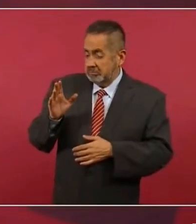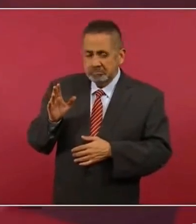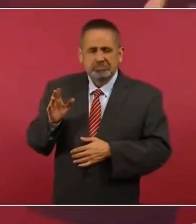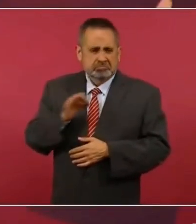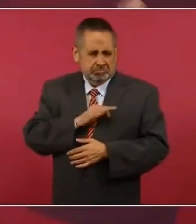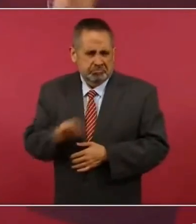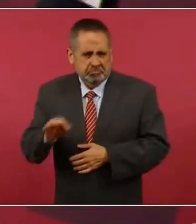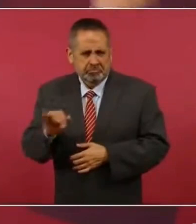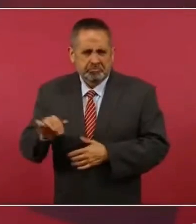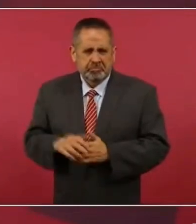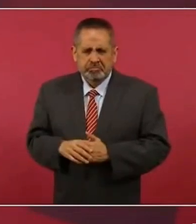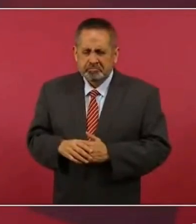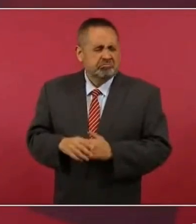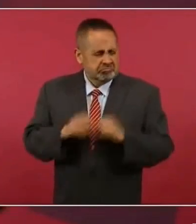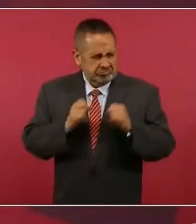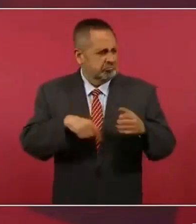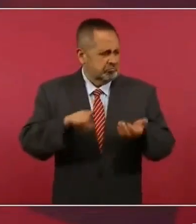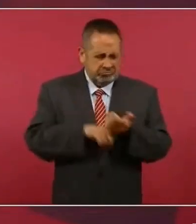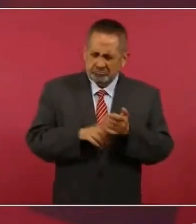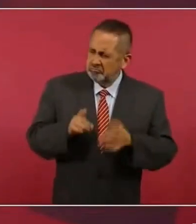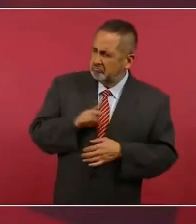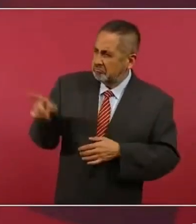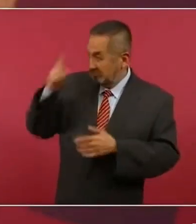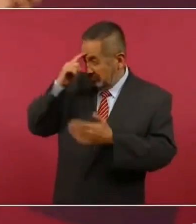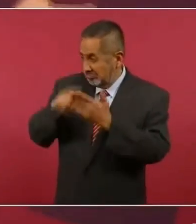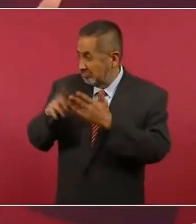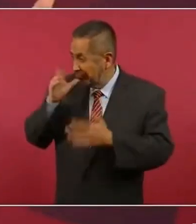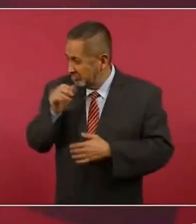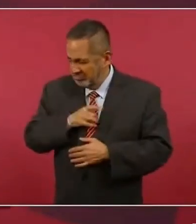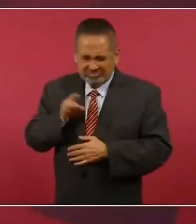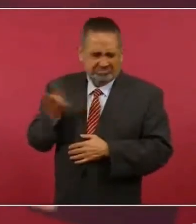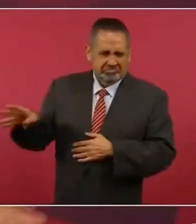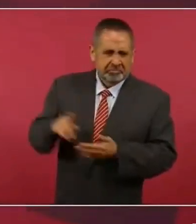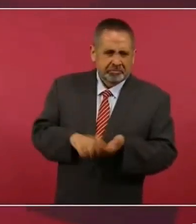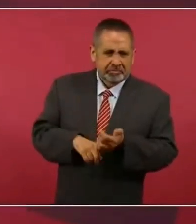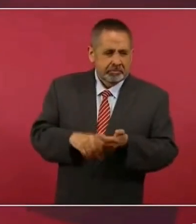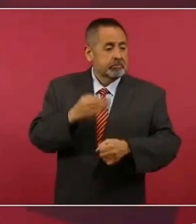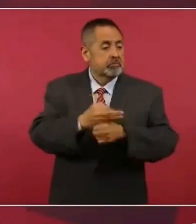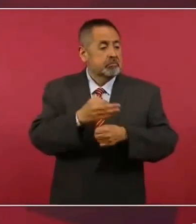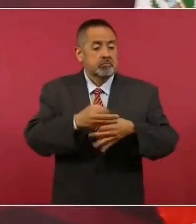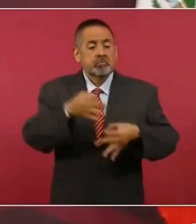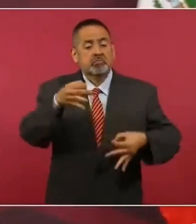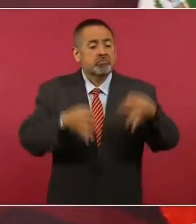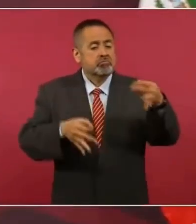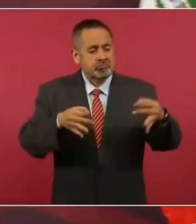claro que les podemos ganar, si ya les ganamos ahora en la Corte,